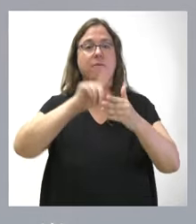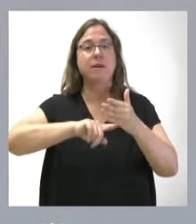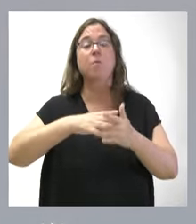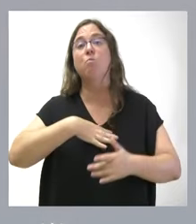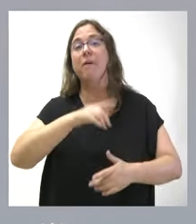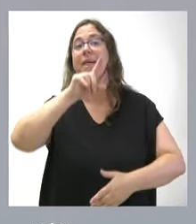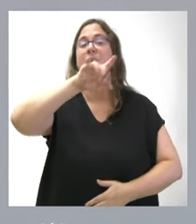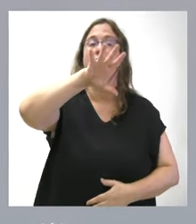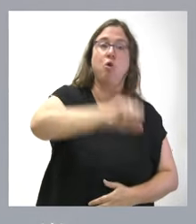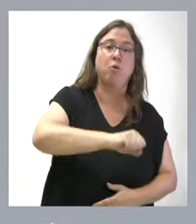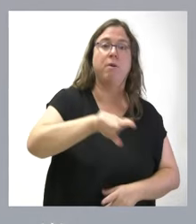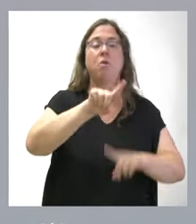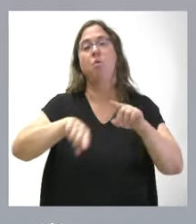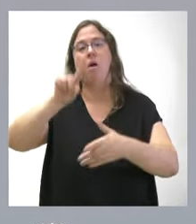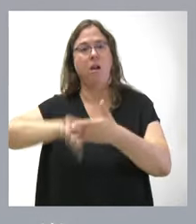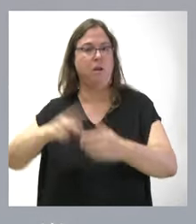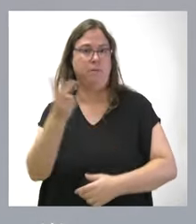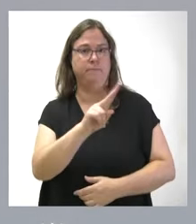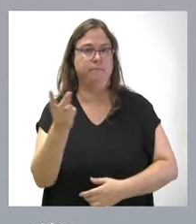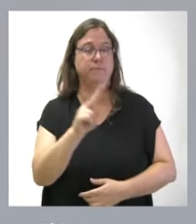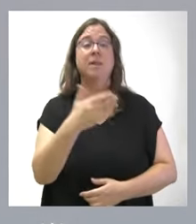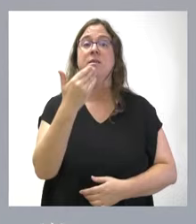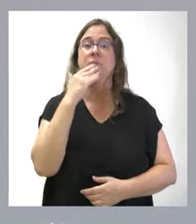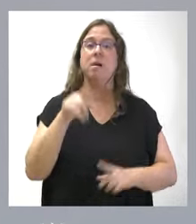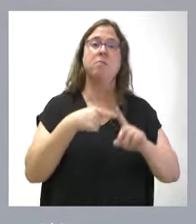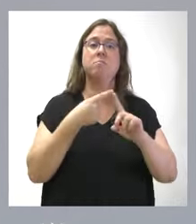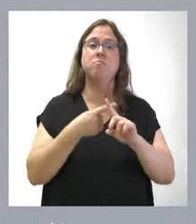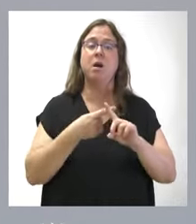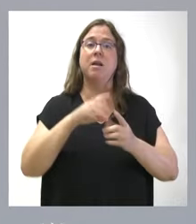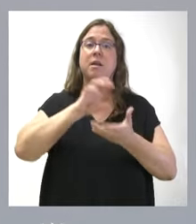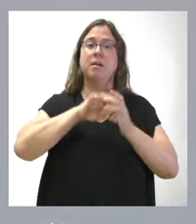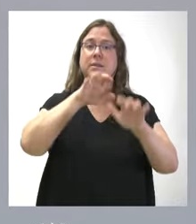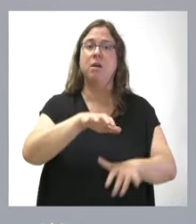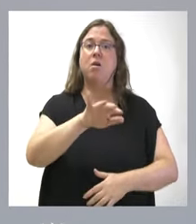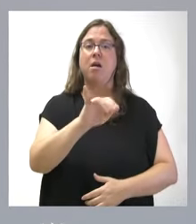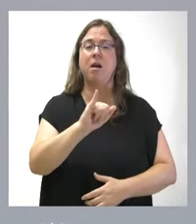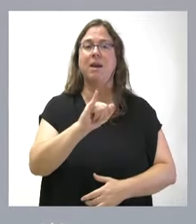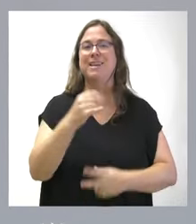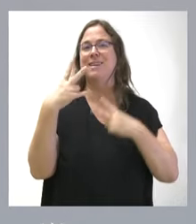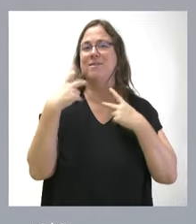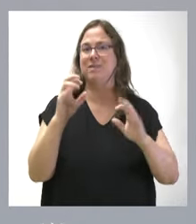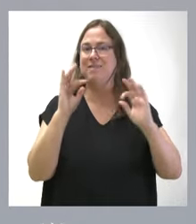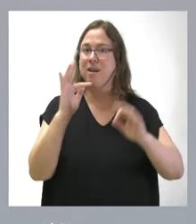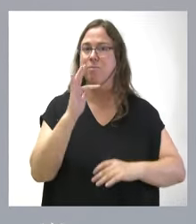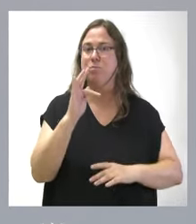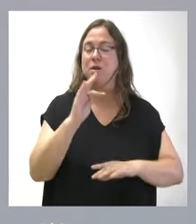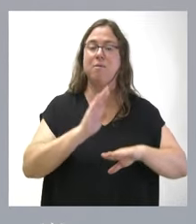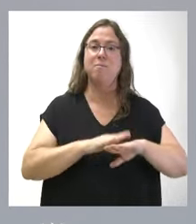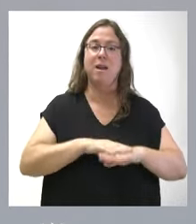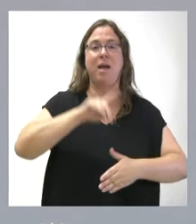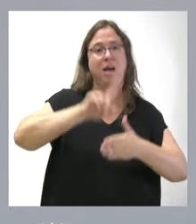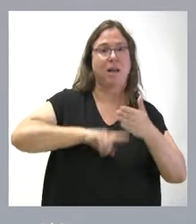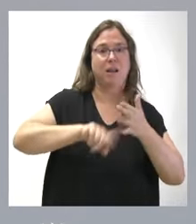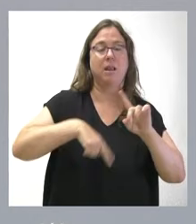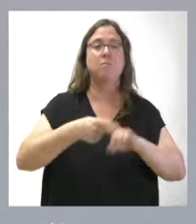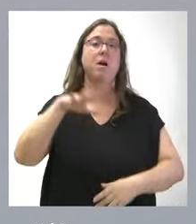compra o también en régimen de alquiler. Si a ello añadimos que en Castilla y León tenemos un régimen fiscal muy favorable tanto para el alquiler como